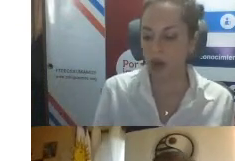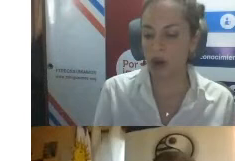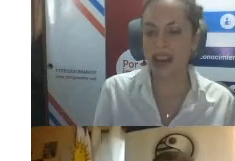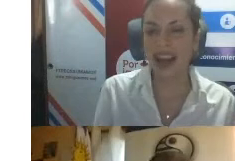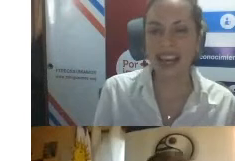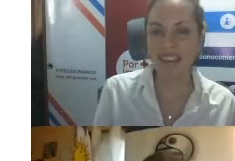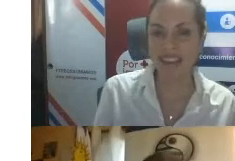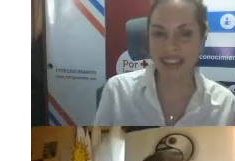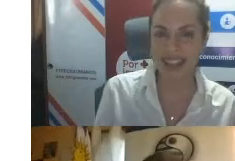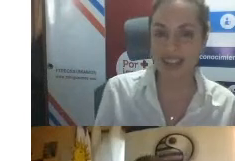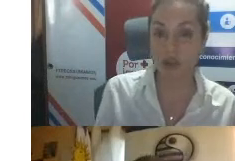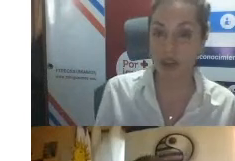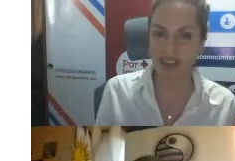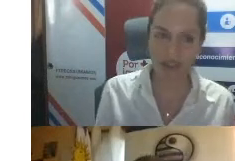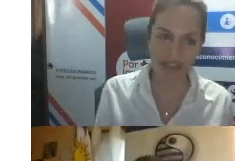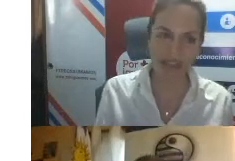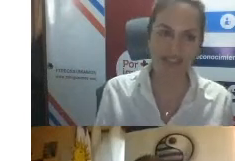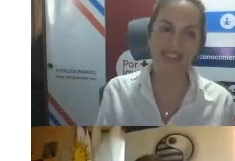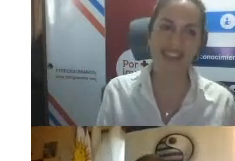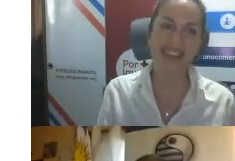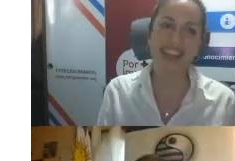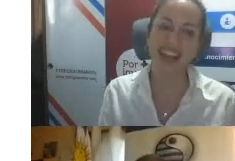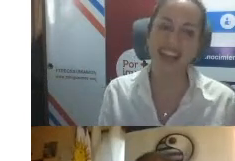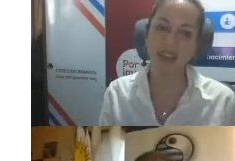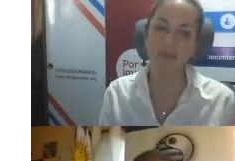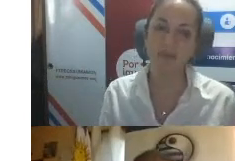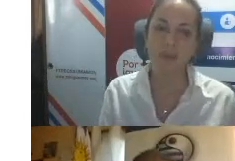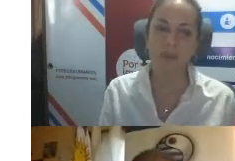Bueno, la RBC tiene sus desafíos, ¿sí?